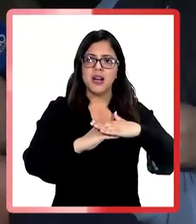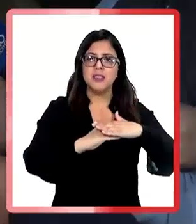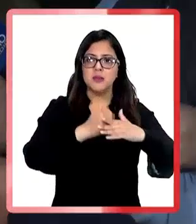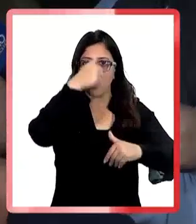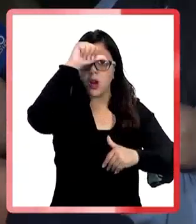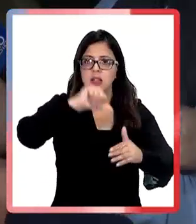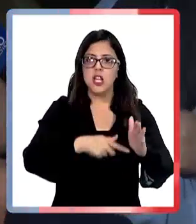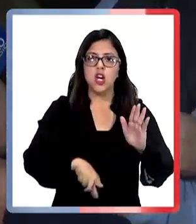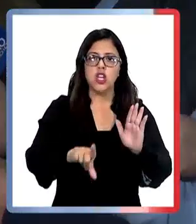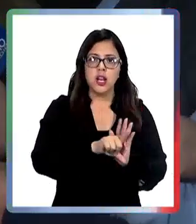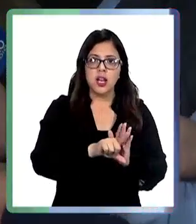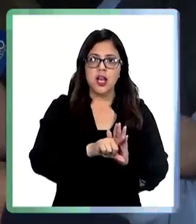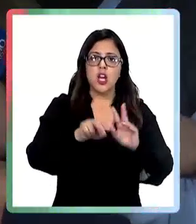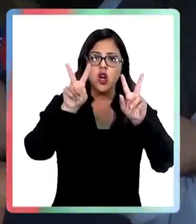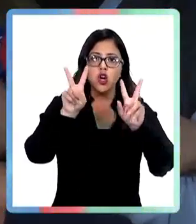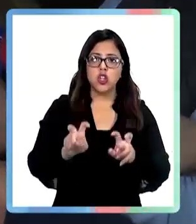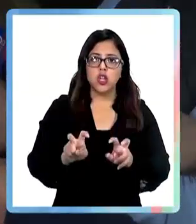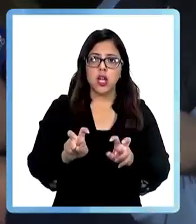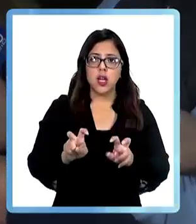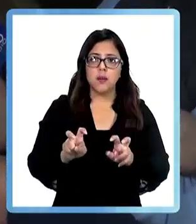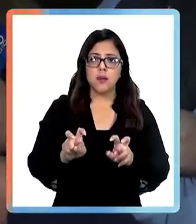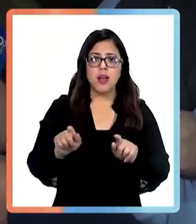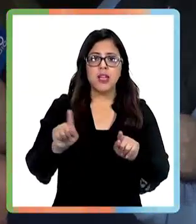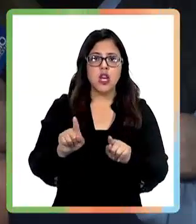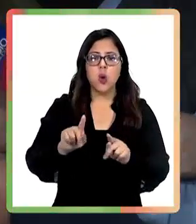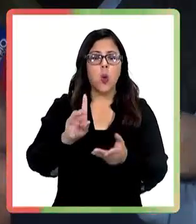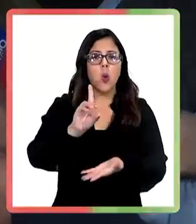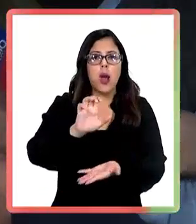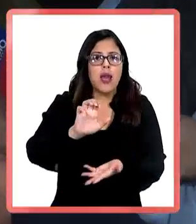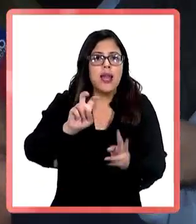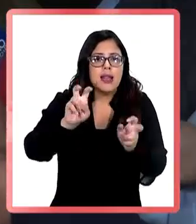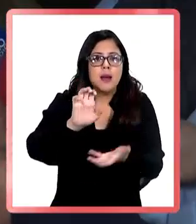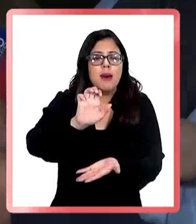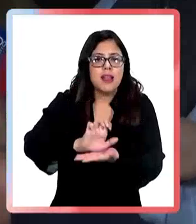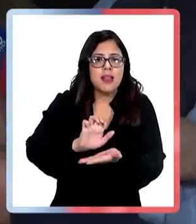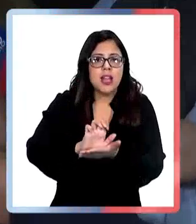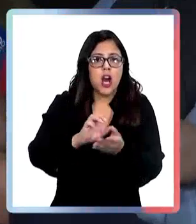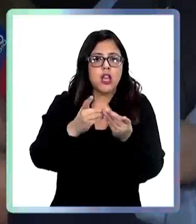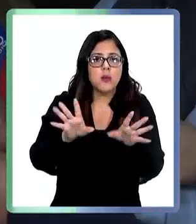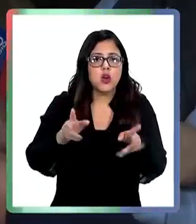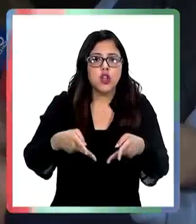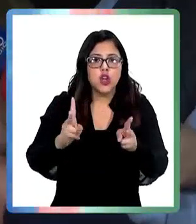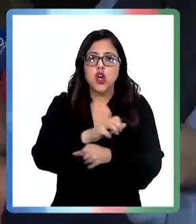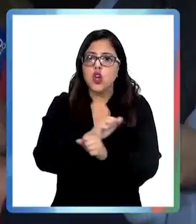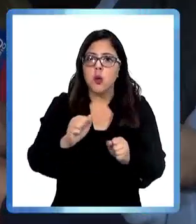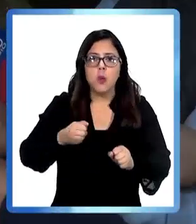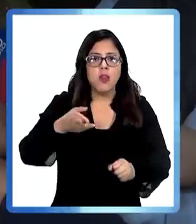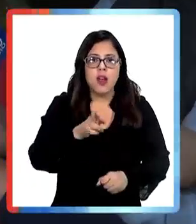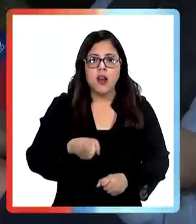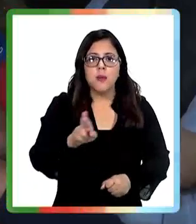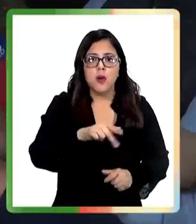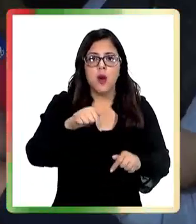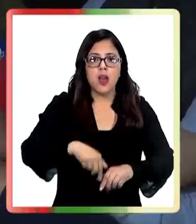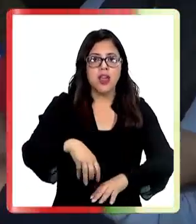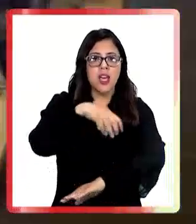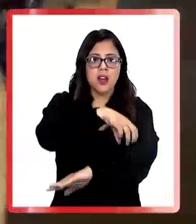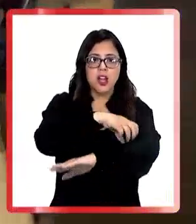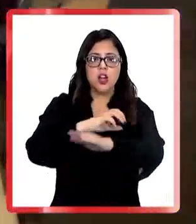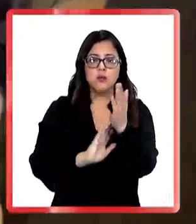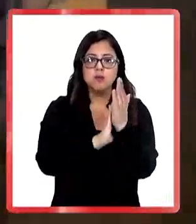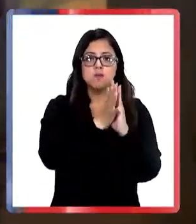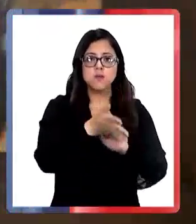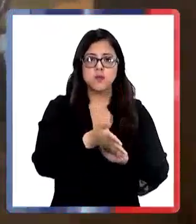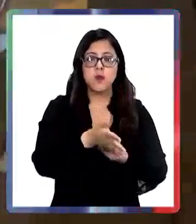de la ley con acciones que no corresponden en un Estado democrático de derecho y que no pueden continuar ocurriendo aquí en la región de la Aleucanía.